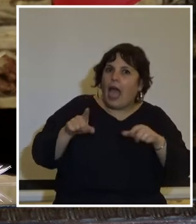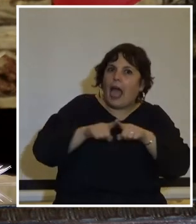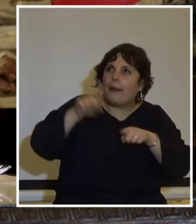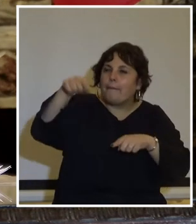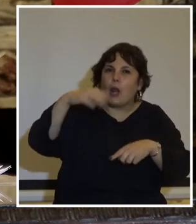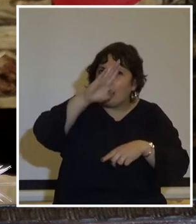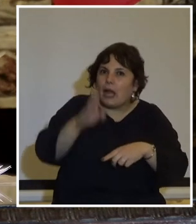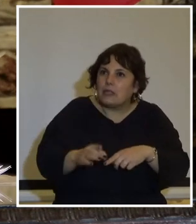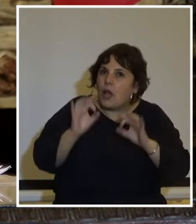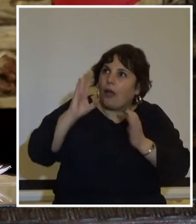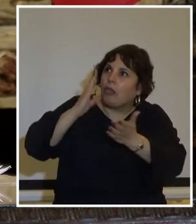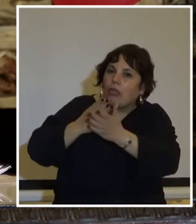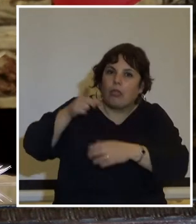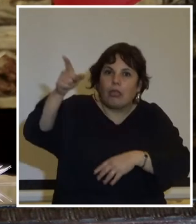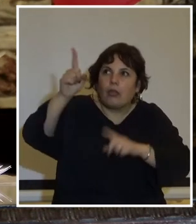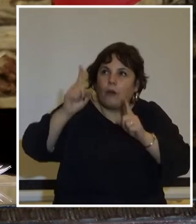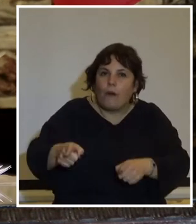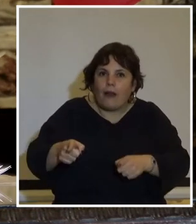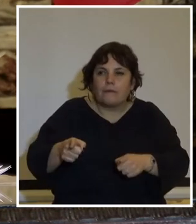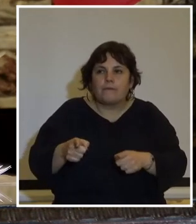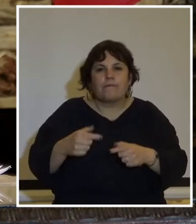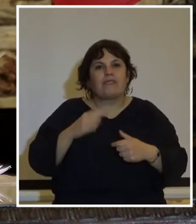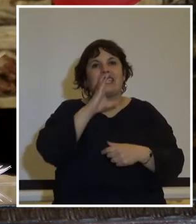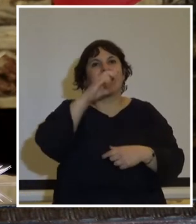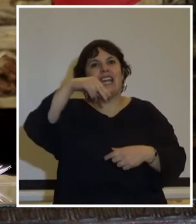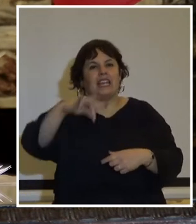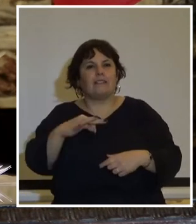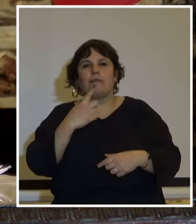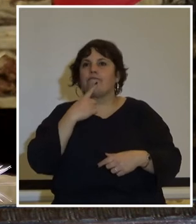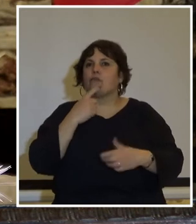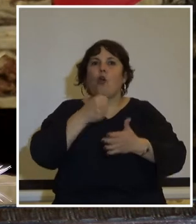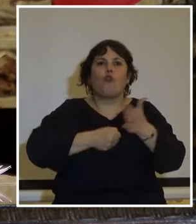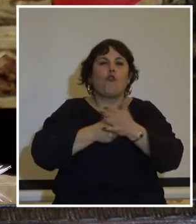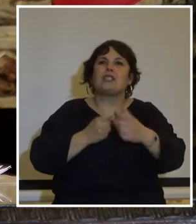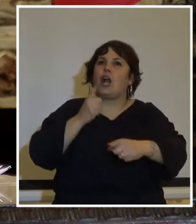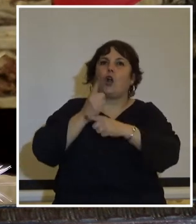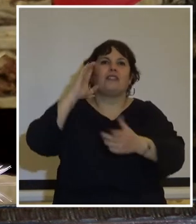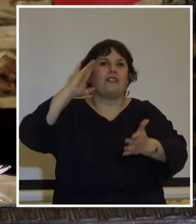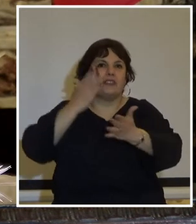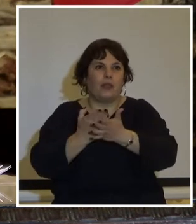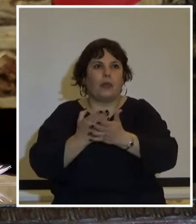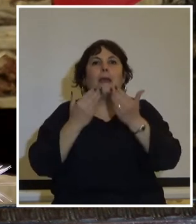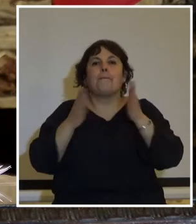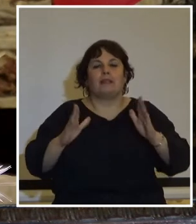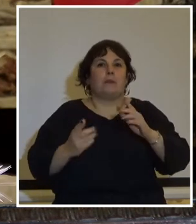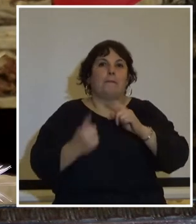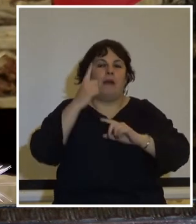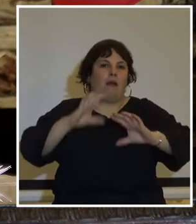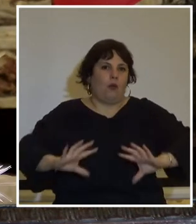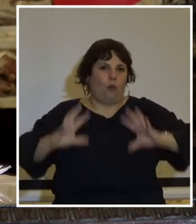víctimas de un golpe de estado es que nuestra CNT definió la lucha contra la dictadura que comienza con la huelga general